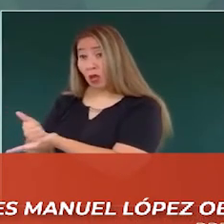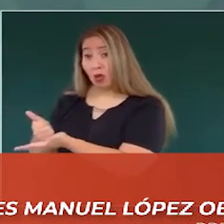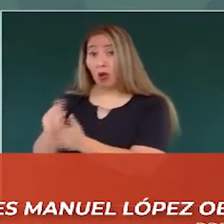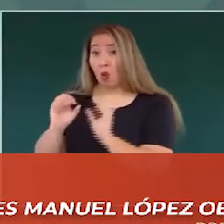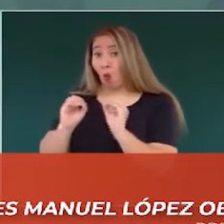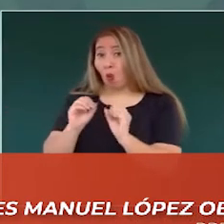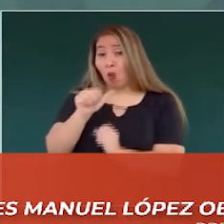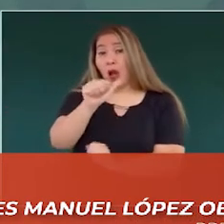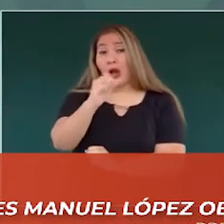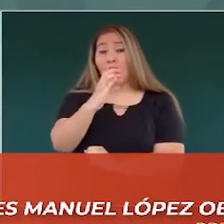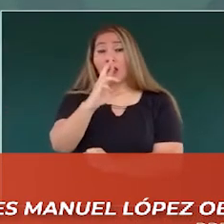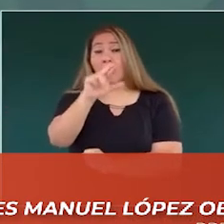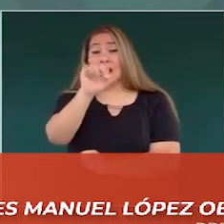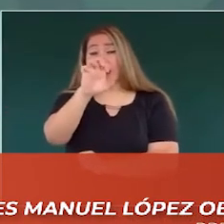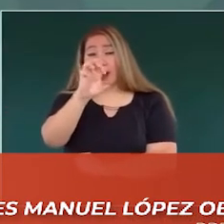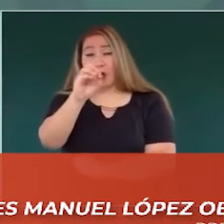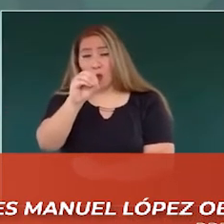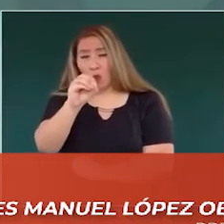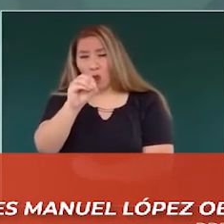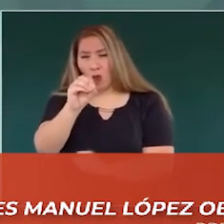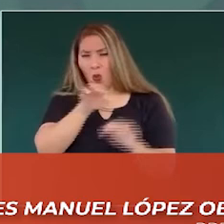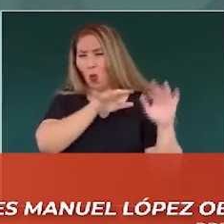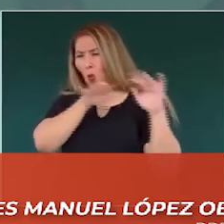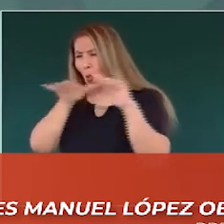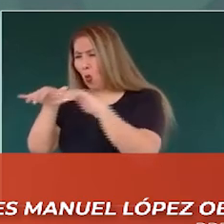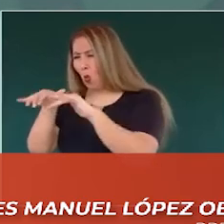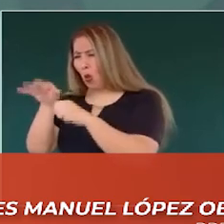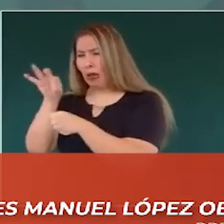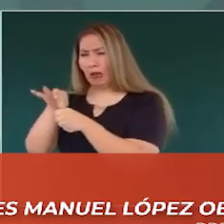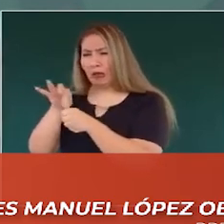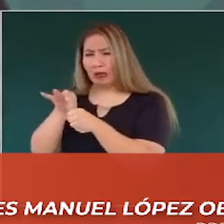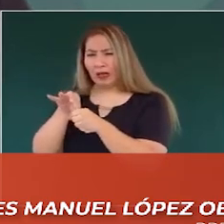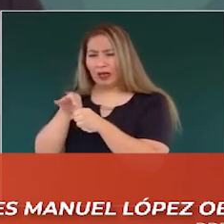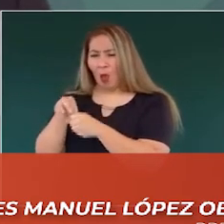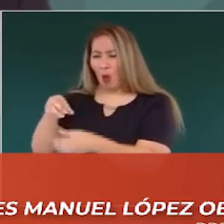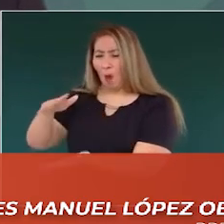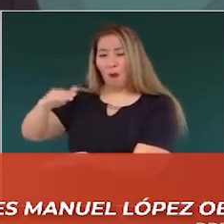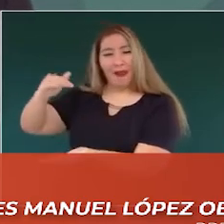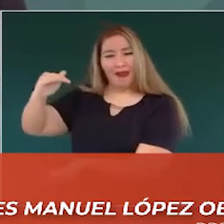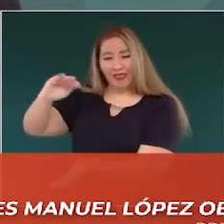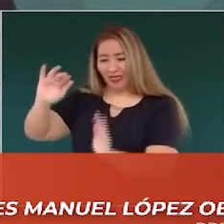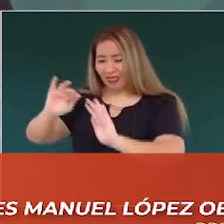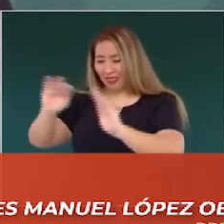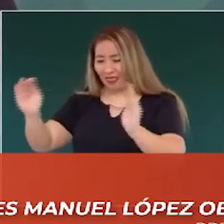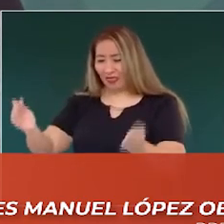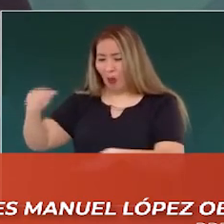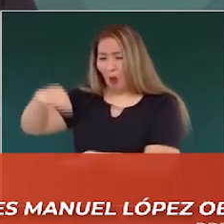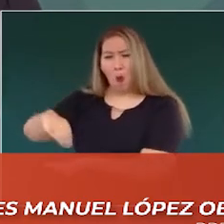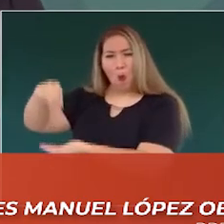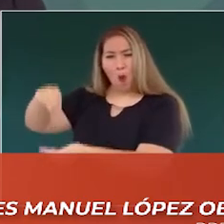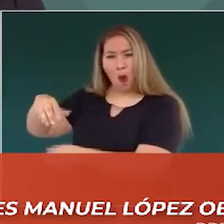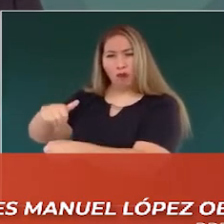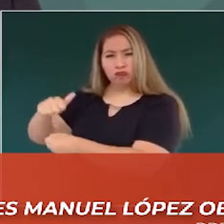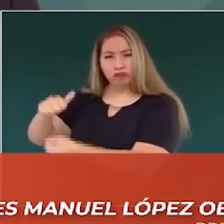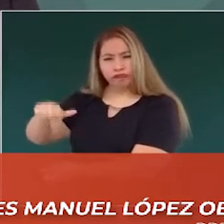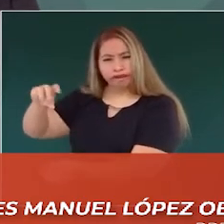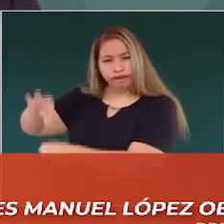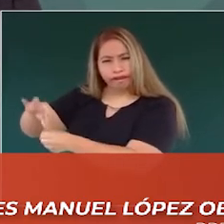que no haya relleno de urnas, que no voten